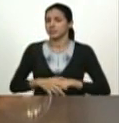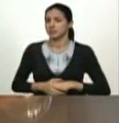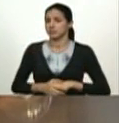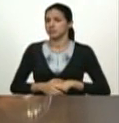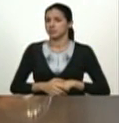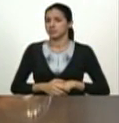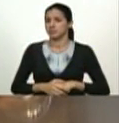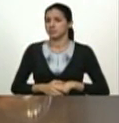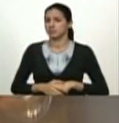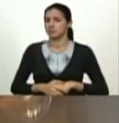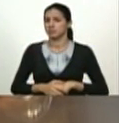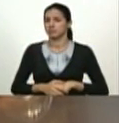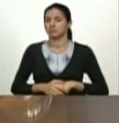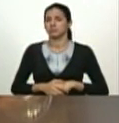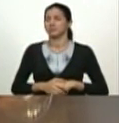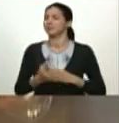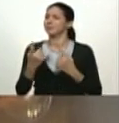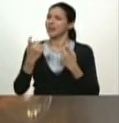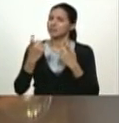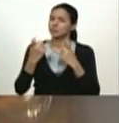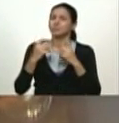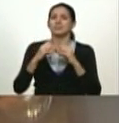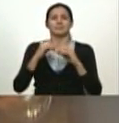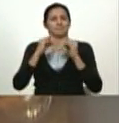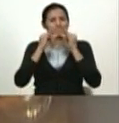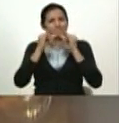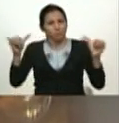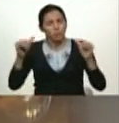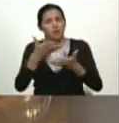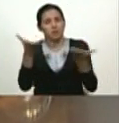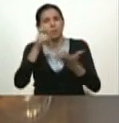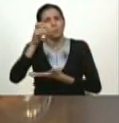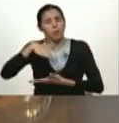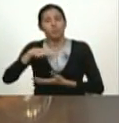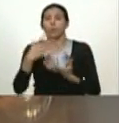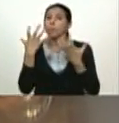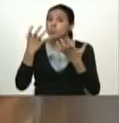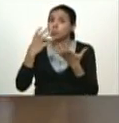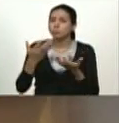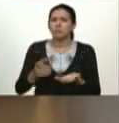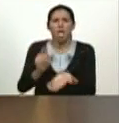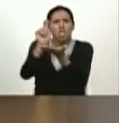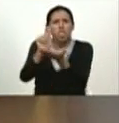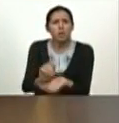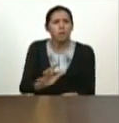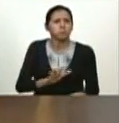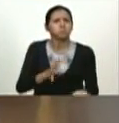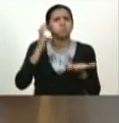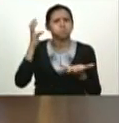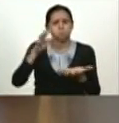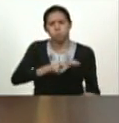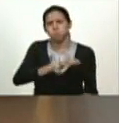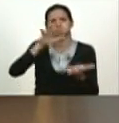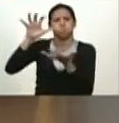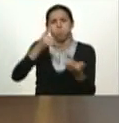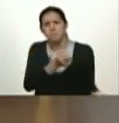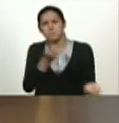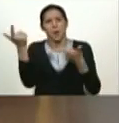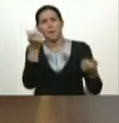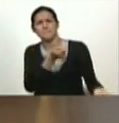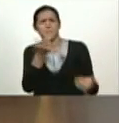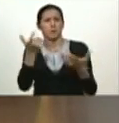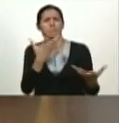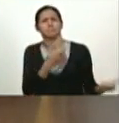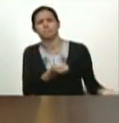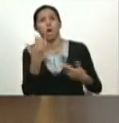la política comunicacional en comunicar eso toneladas y toneladas que hemos conseguido de todo lo que a se le puede ocurrir de todo